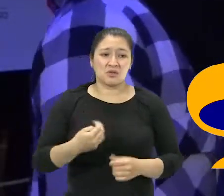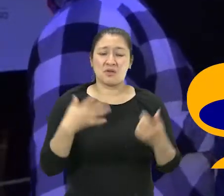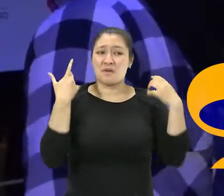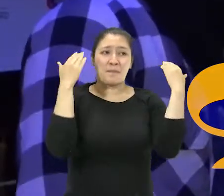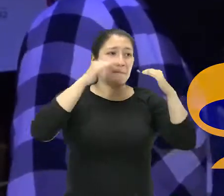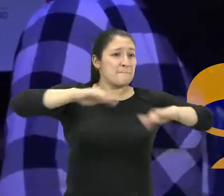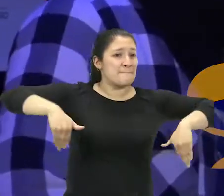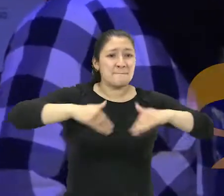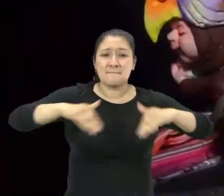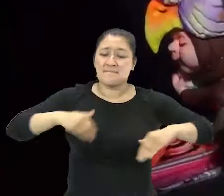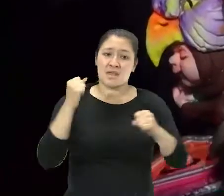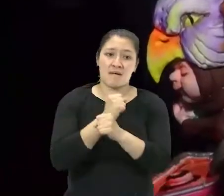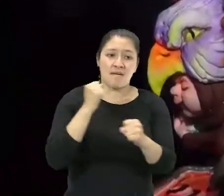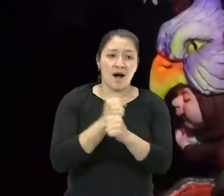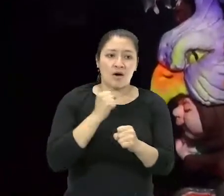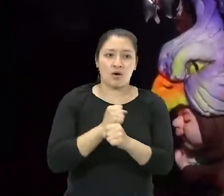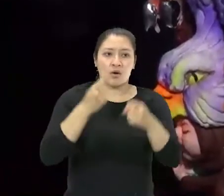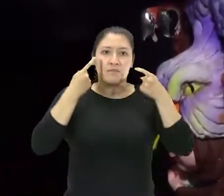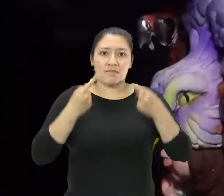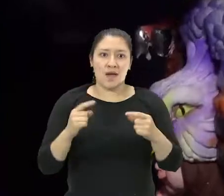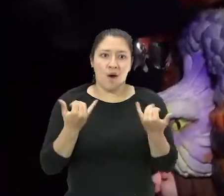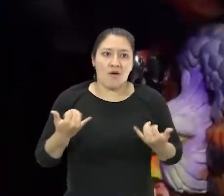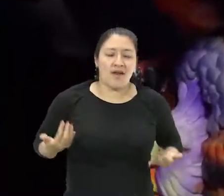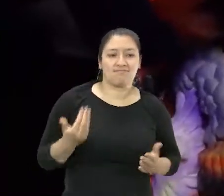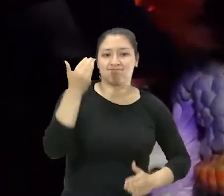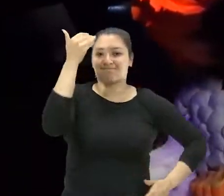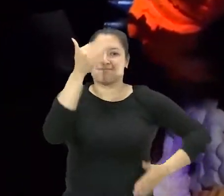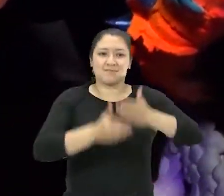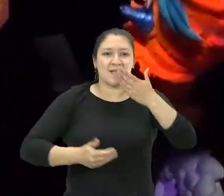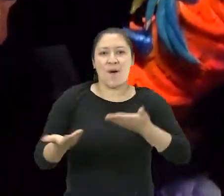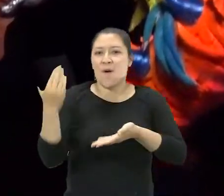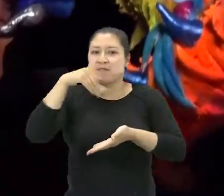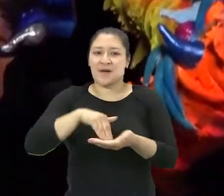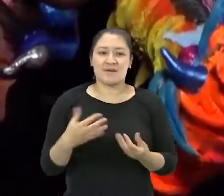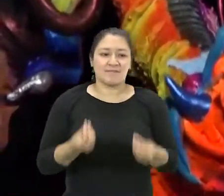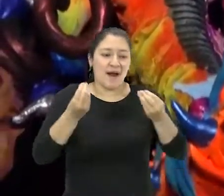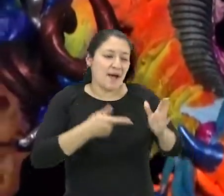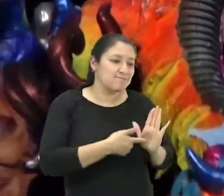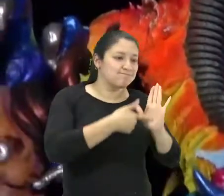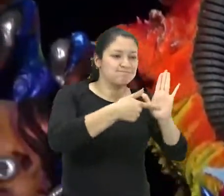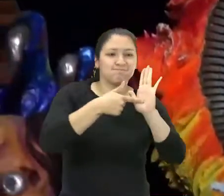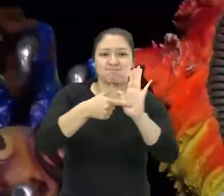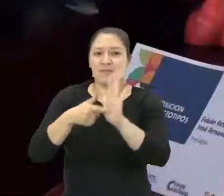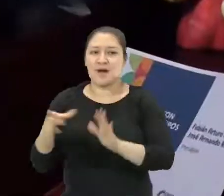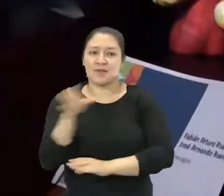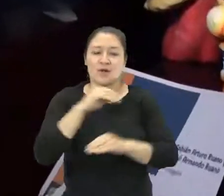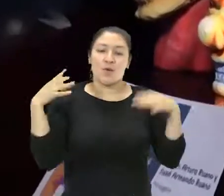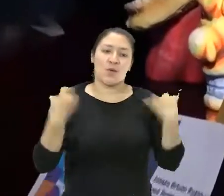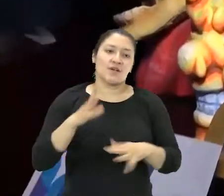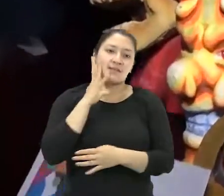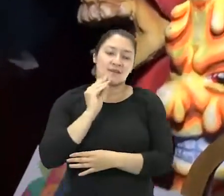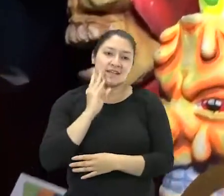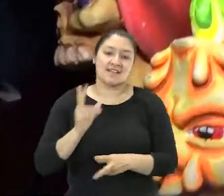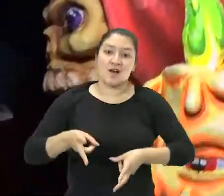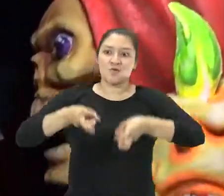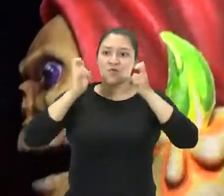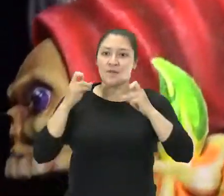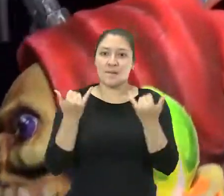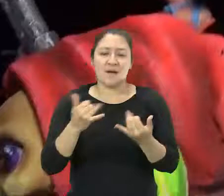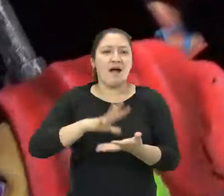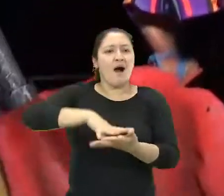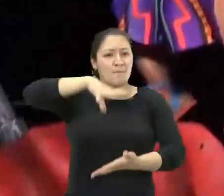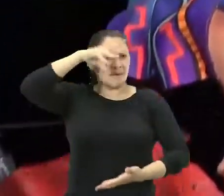y lo está entendiendo y sabe que por cuestiones ajenas a nuestras voluntades tenemos que hacerlo así y será una